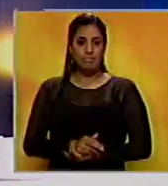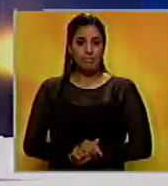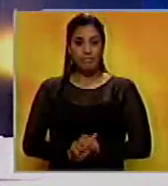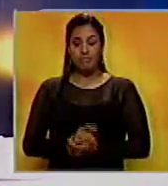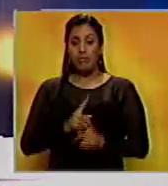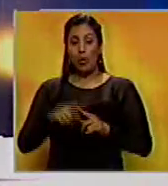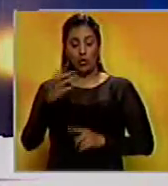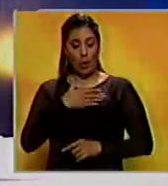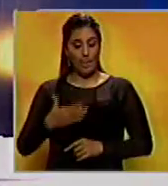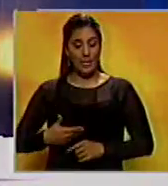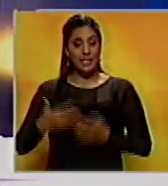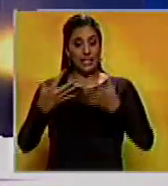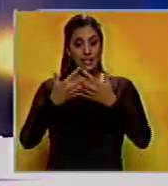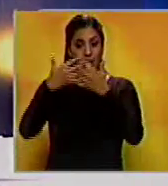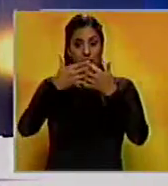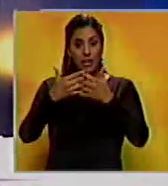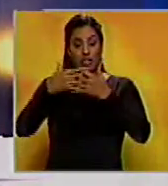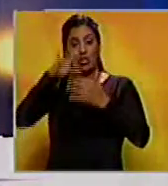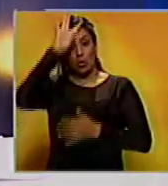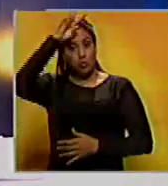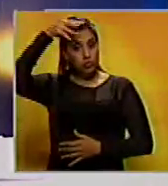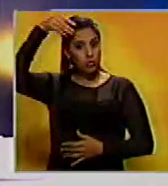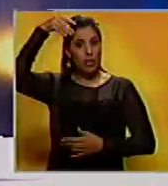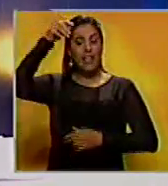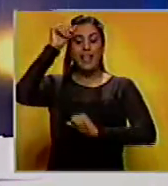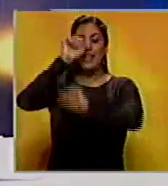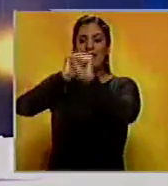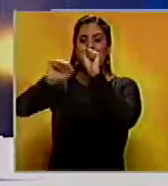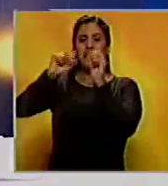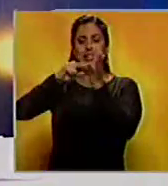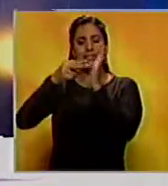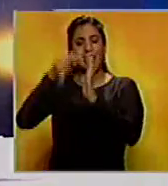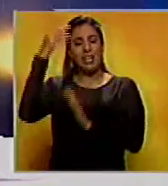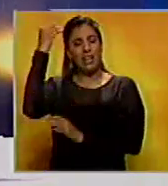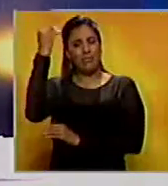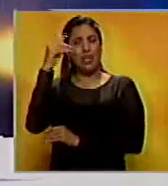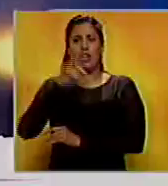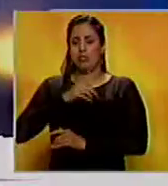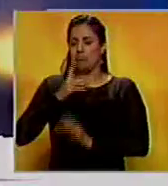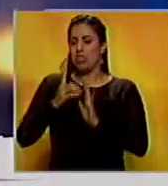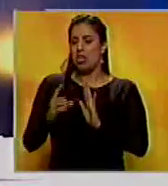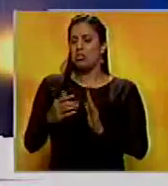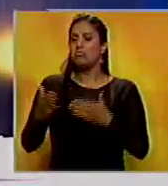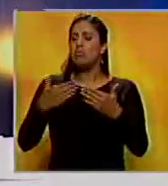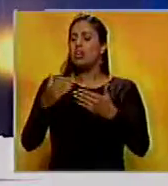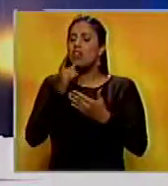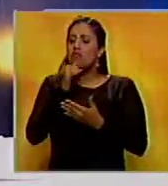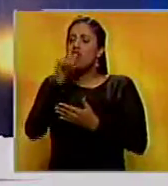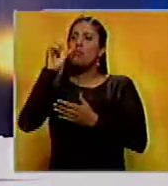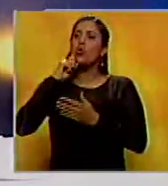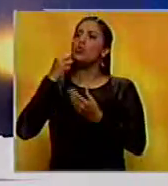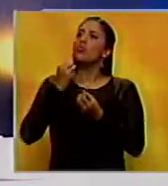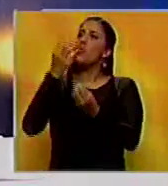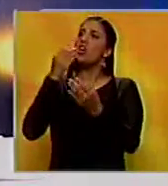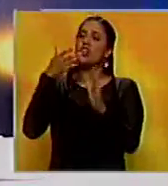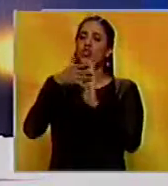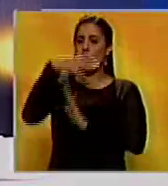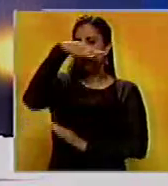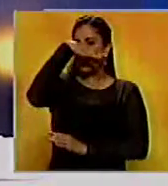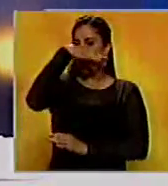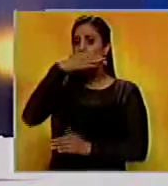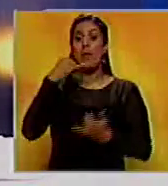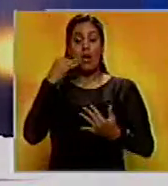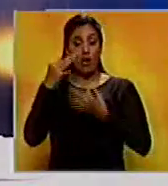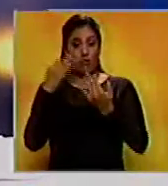El presidente de Estados Unidos, Donald Trump, defendió lo que considera su derecho absoluto a compartir información con Rusia sobre terrorismo.